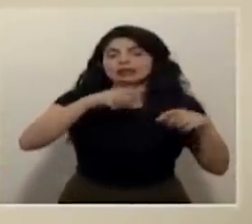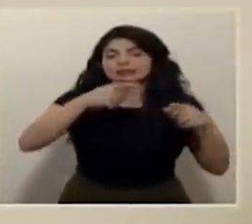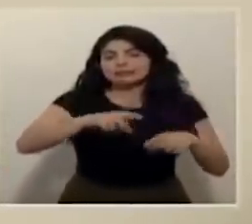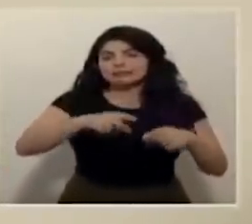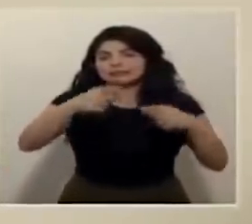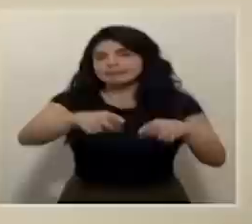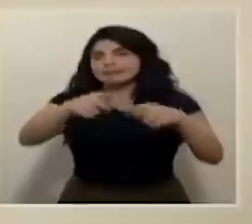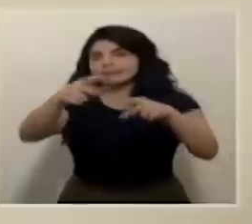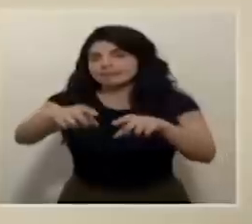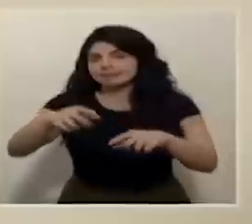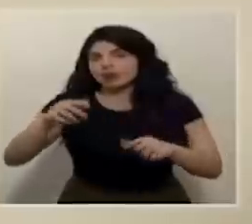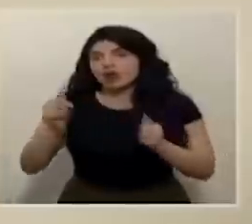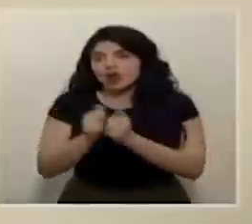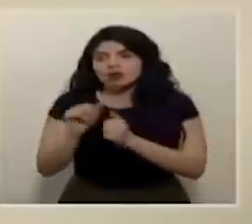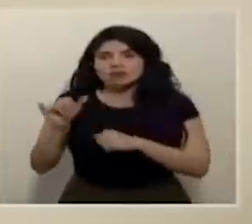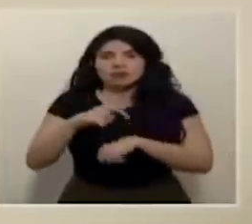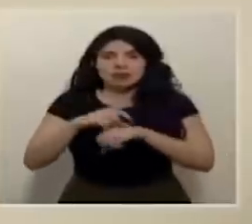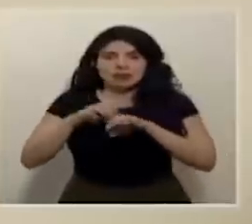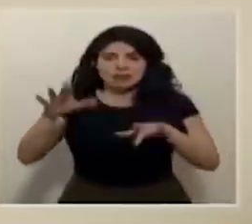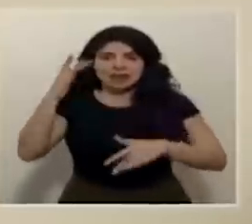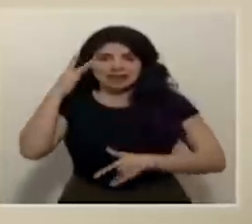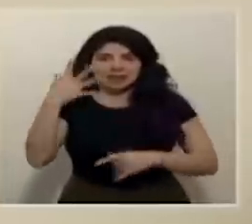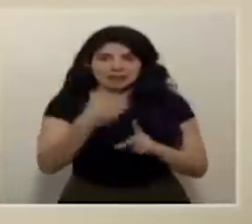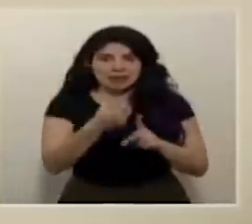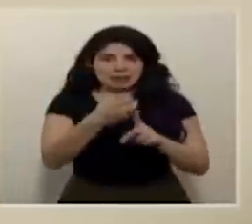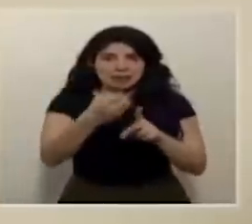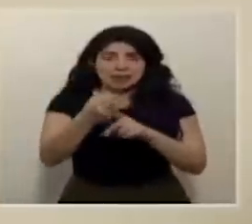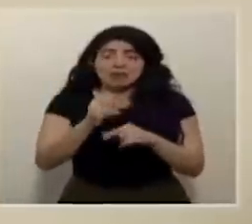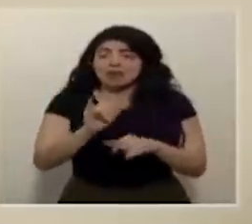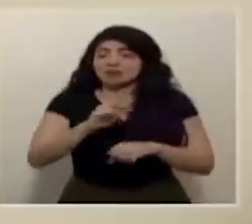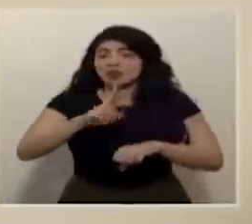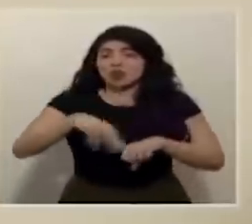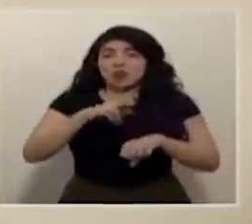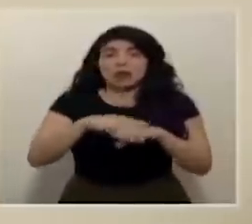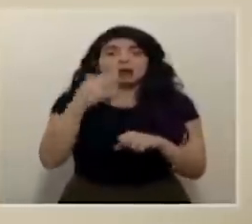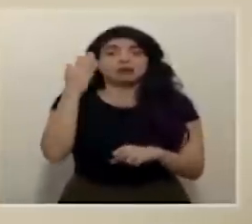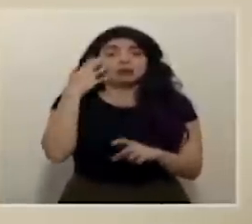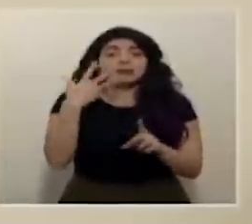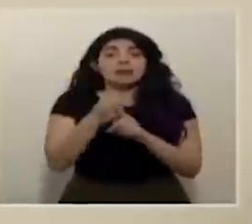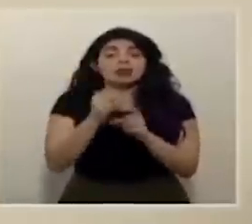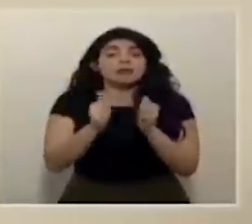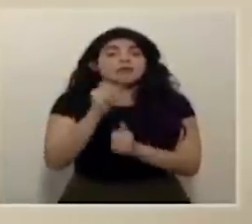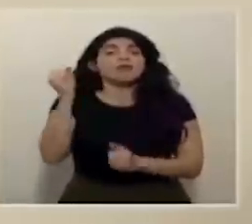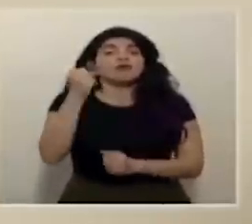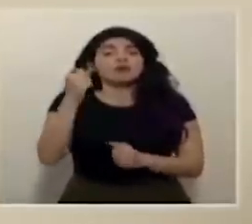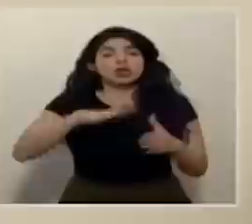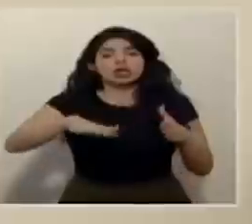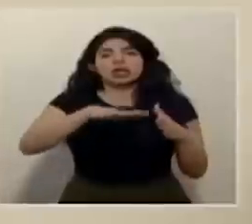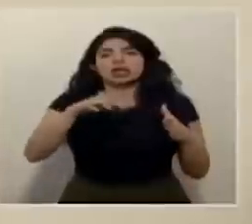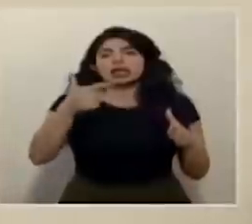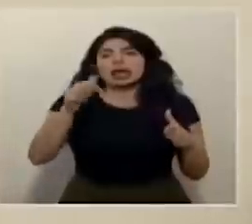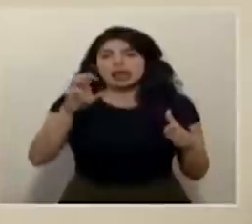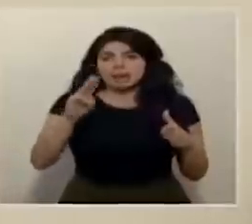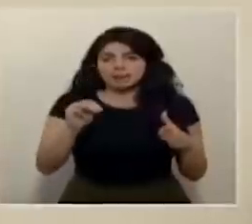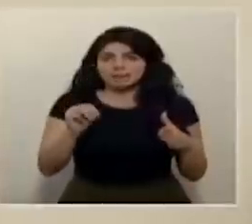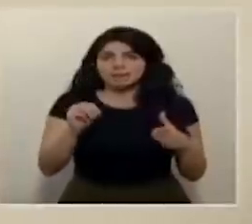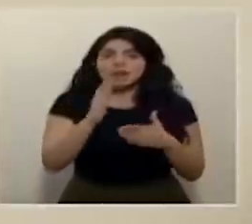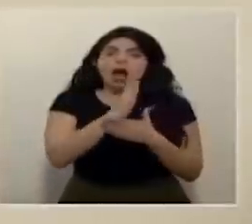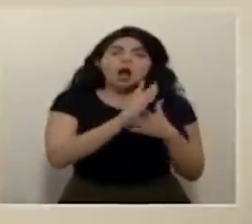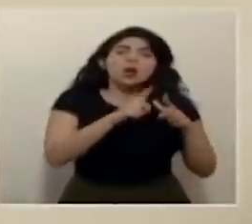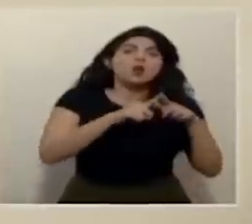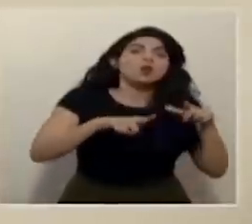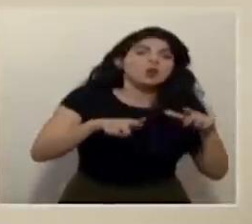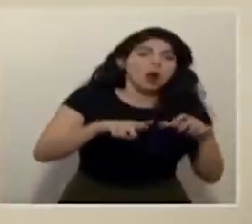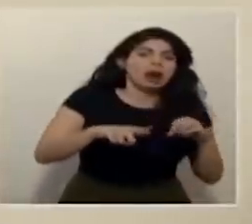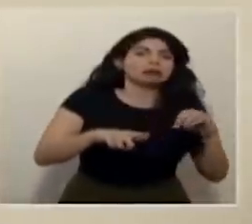de la pandemia pero es lo usual o en este momento la afectación sabemos que está en la gran área metropolitana en ciertos sectores todavía